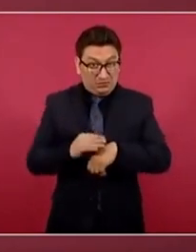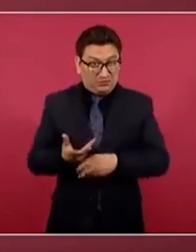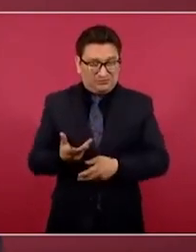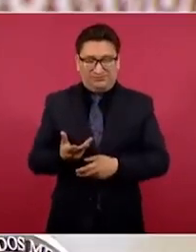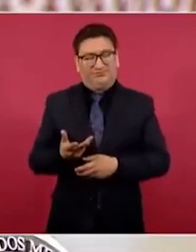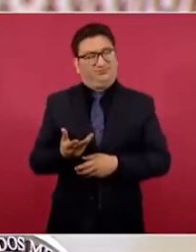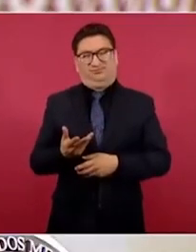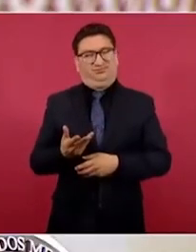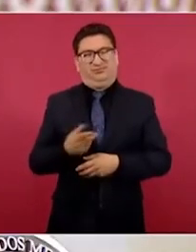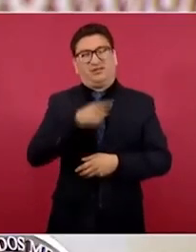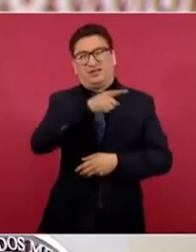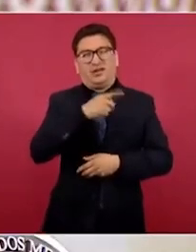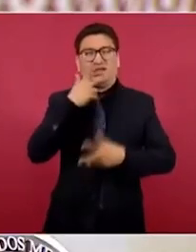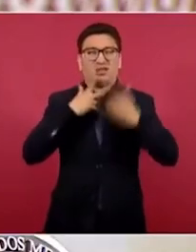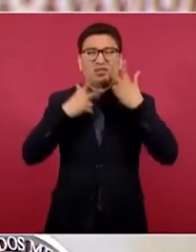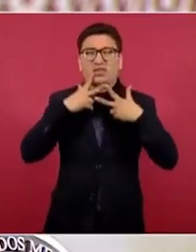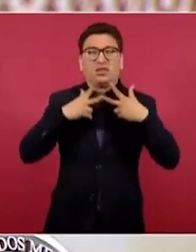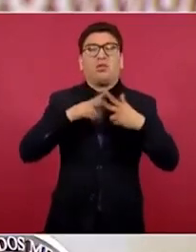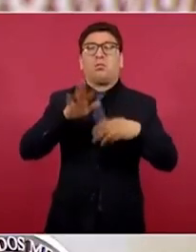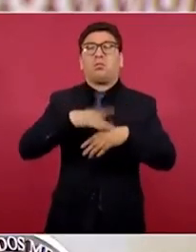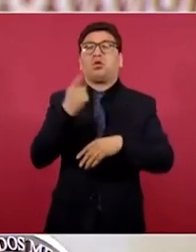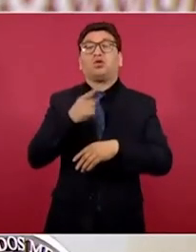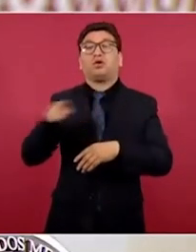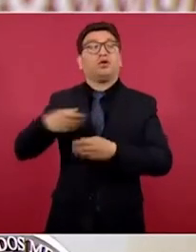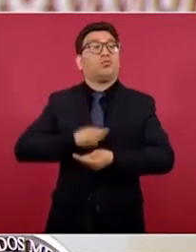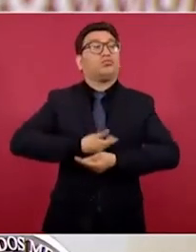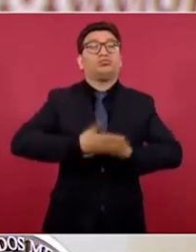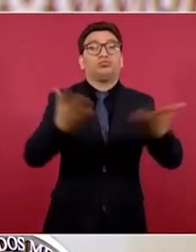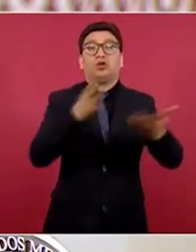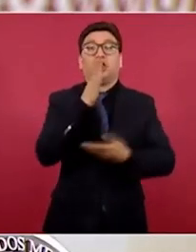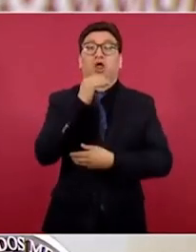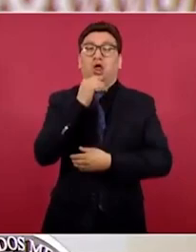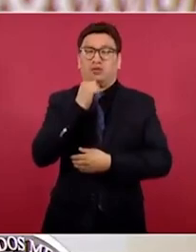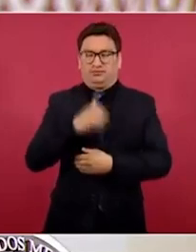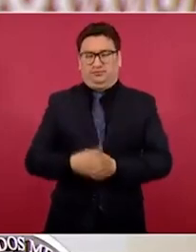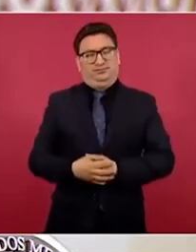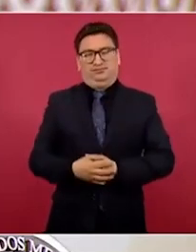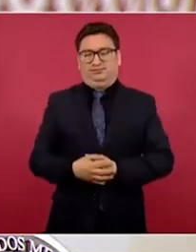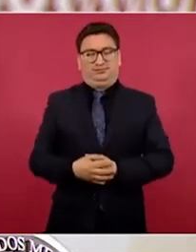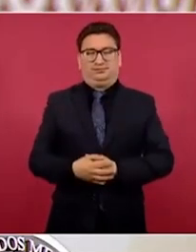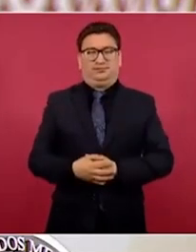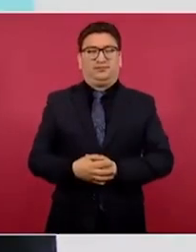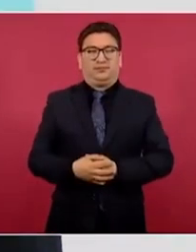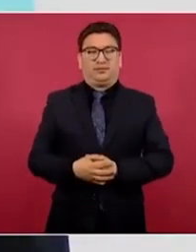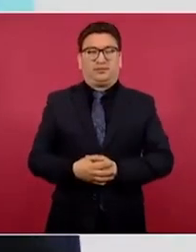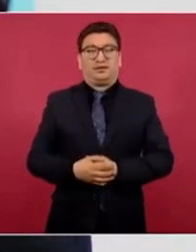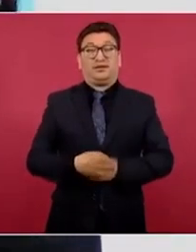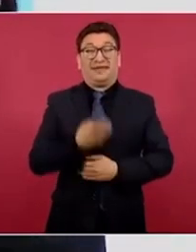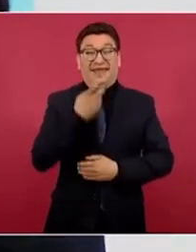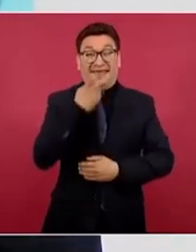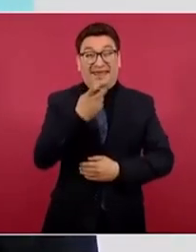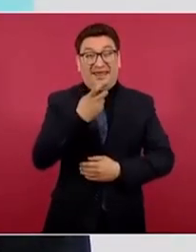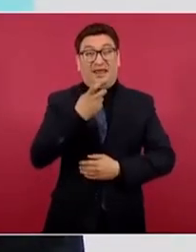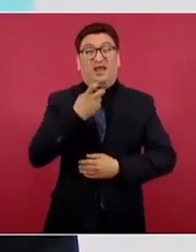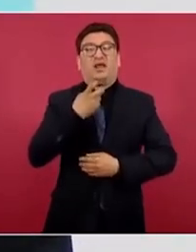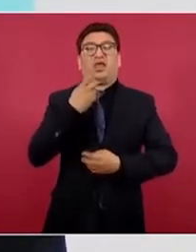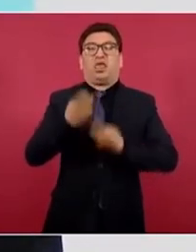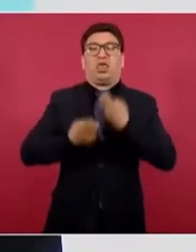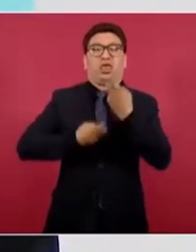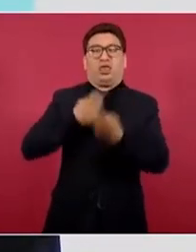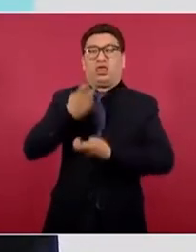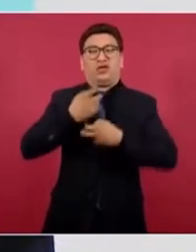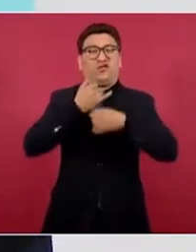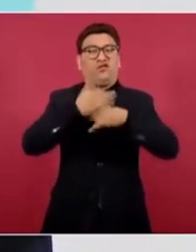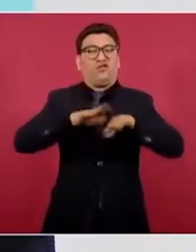que por incapacidad no se distribuyen. Todas esas informaciones